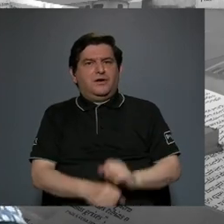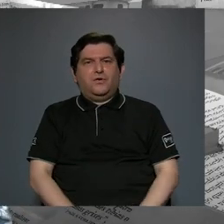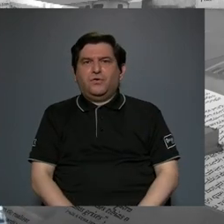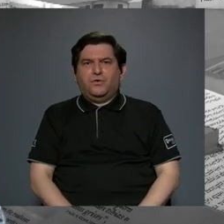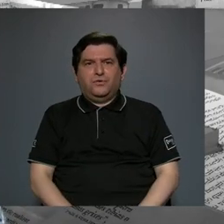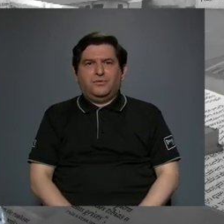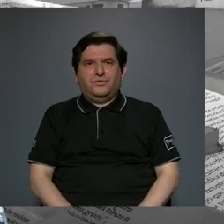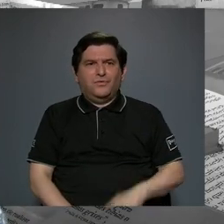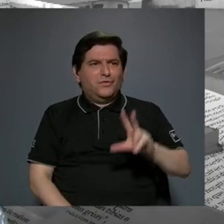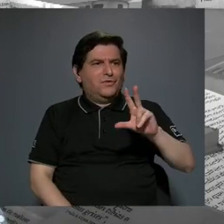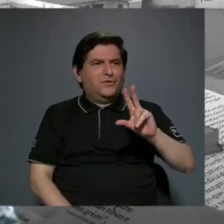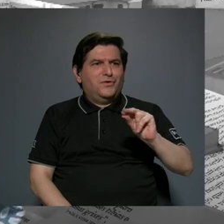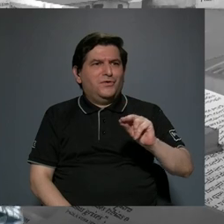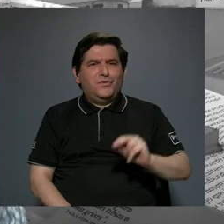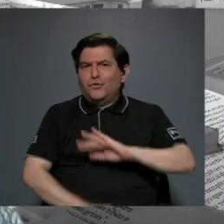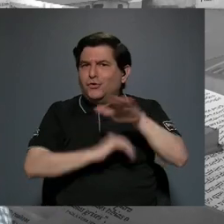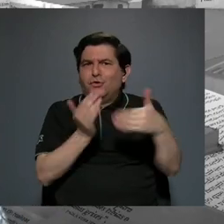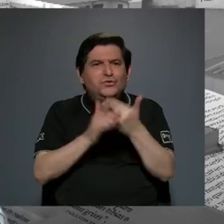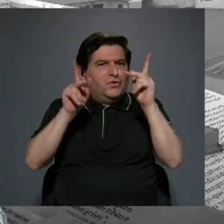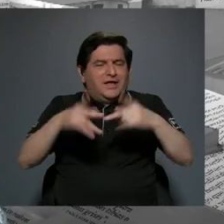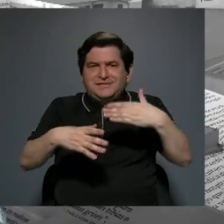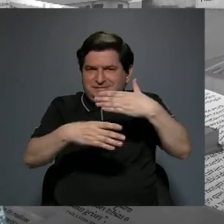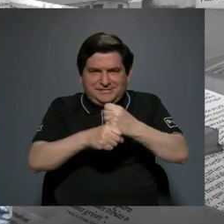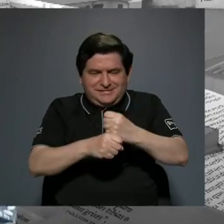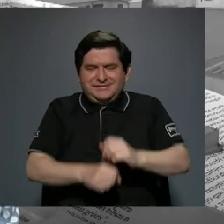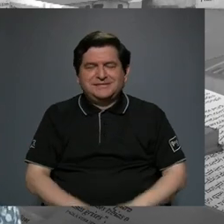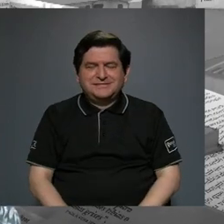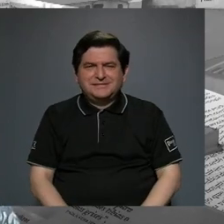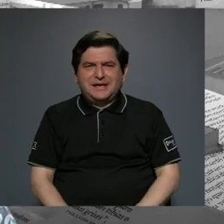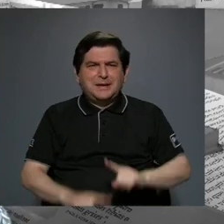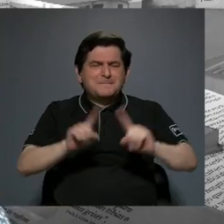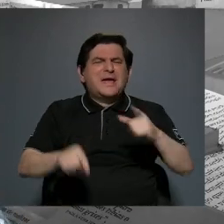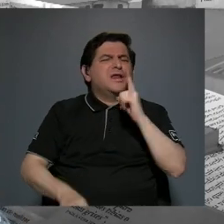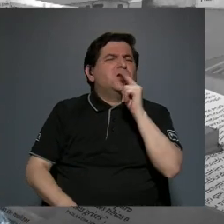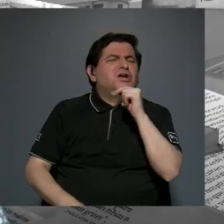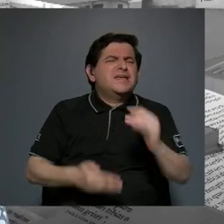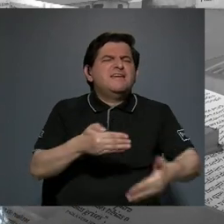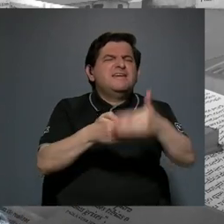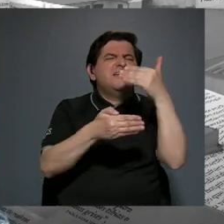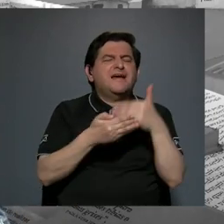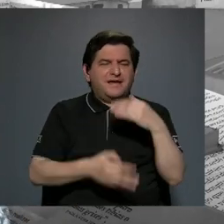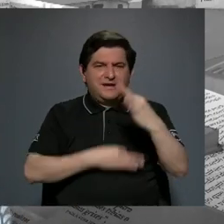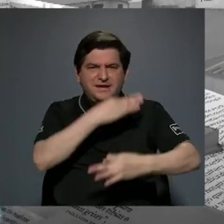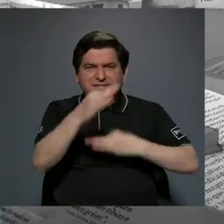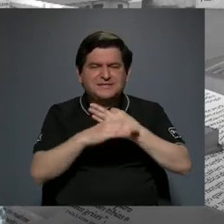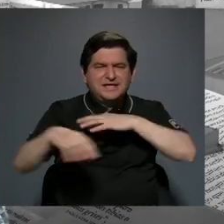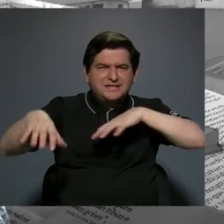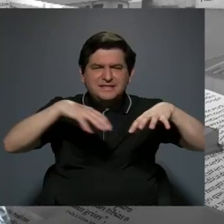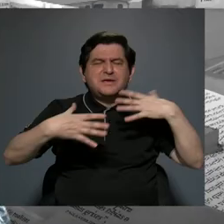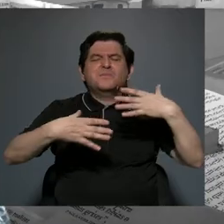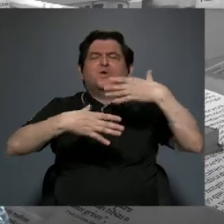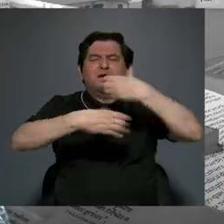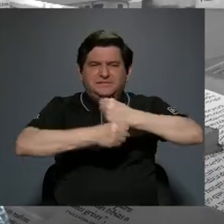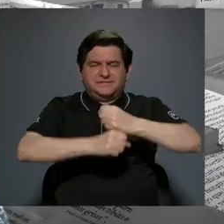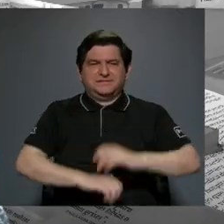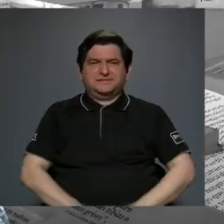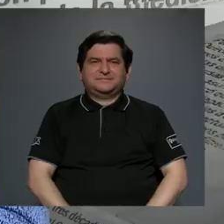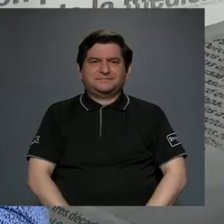la hacen pocas personas. ¿Quiénes están detrás? ¿Qué tipo de actividades van a realizar?